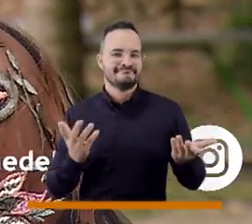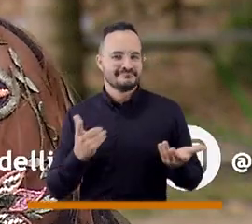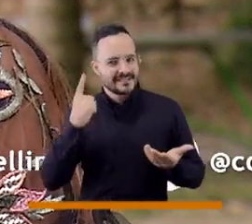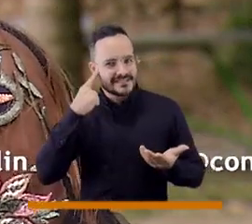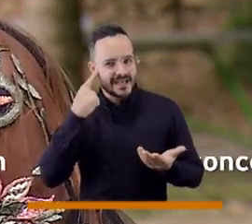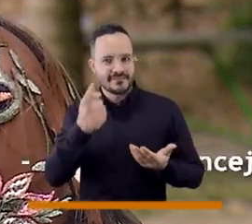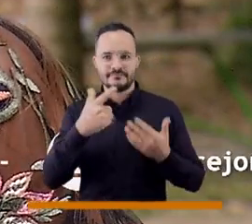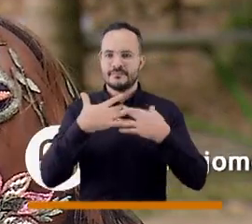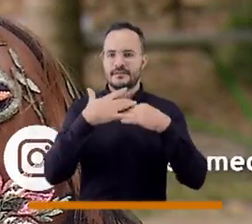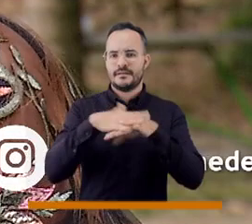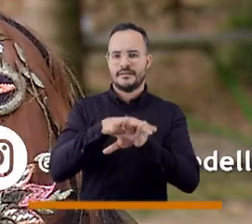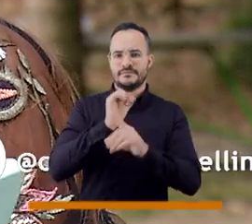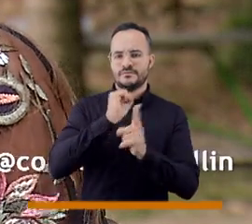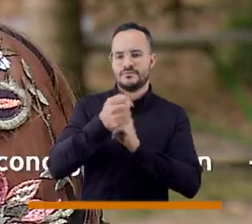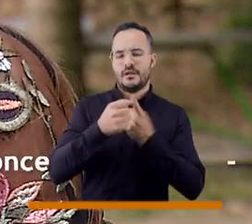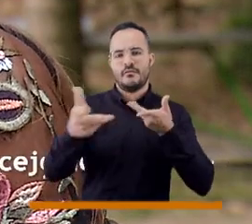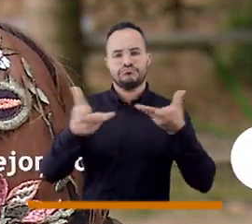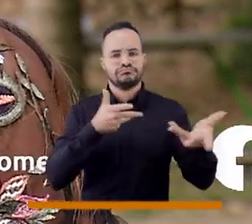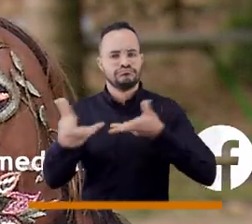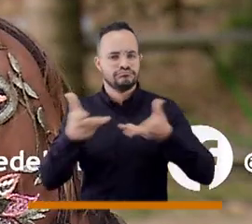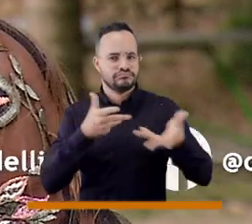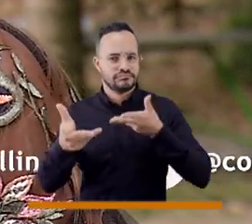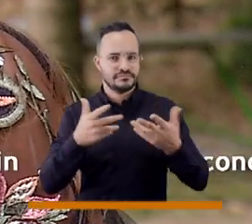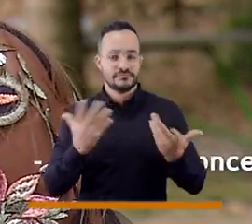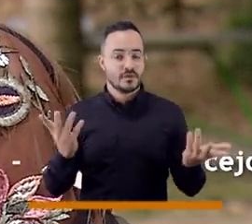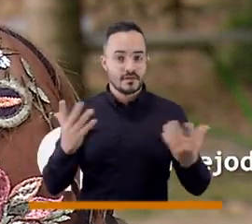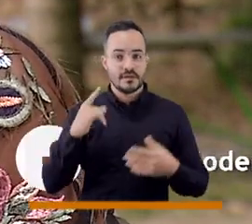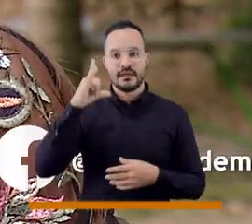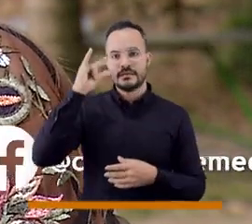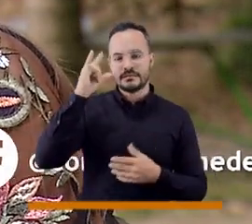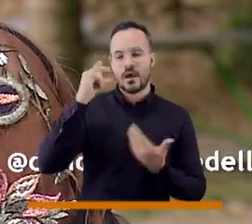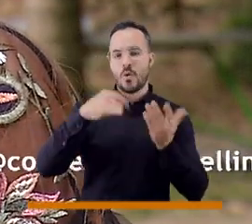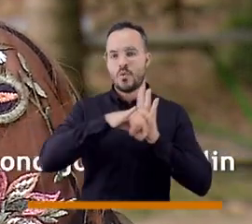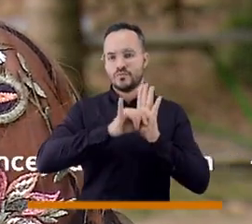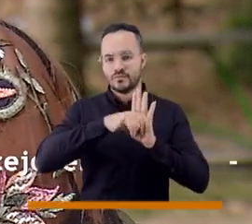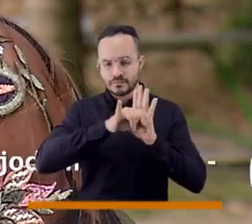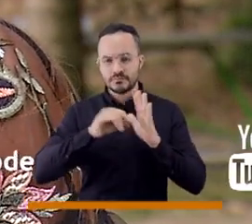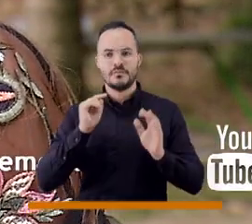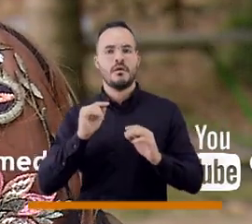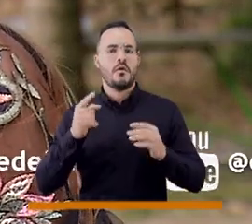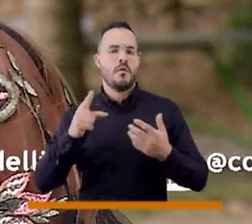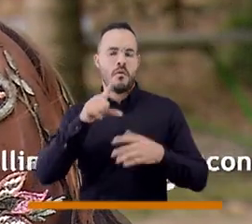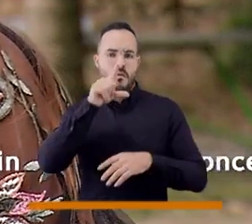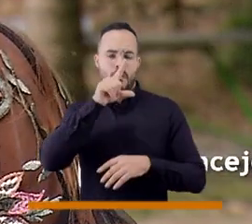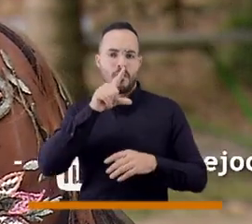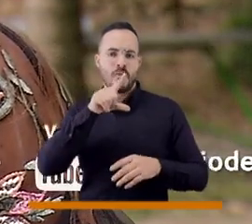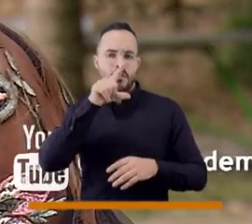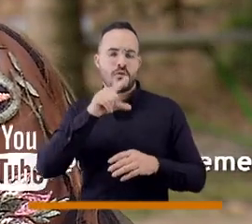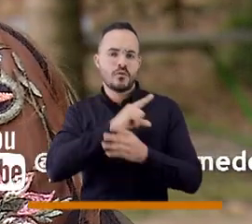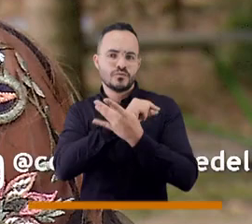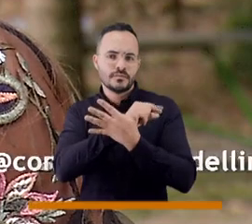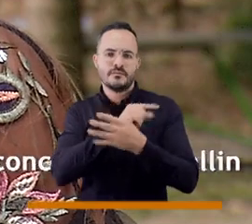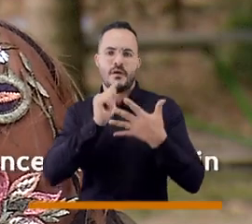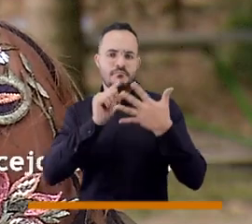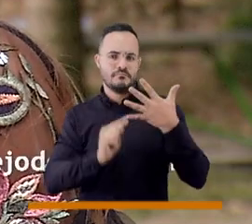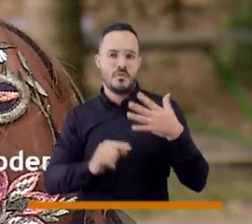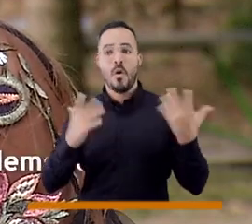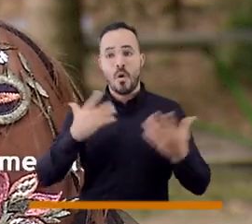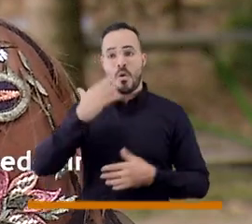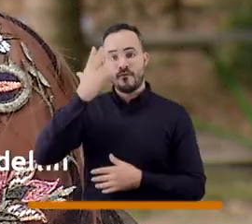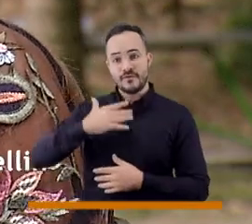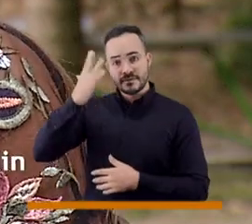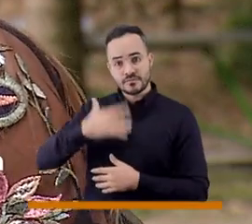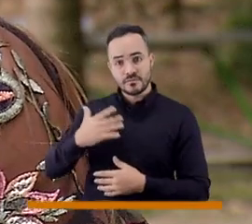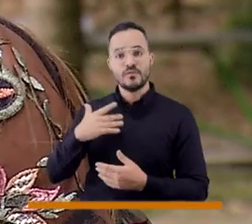diálogo constante en nuestras redes, en Instagram y Twitter como arroba Consejo Medellín, en Facebook y en el canal de YouTube como Consejo